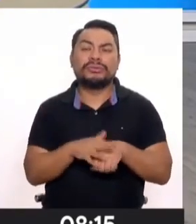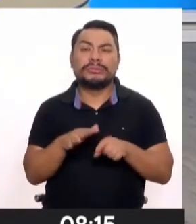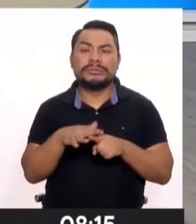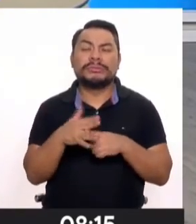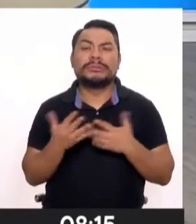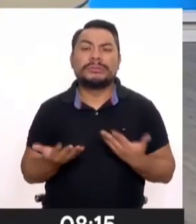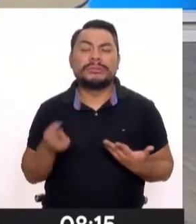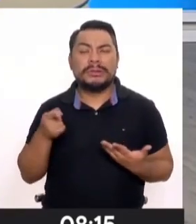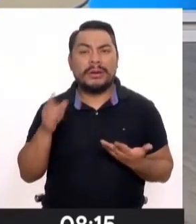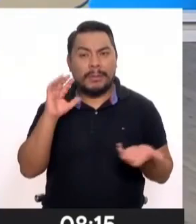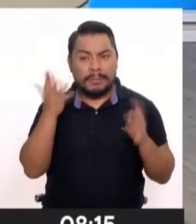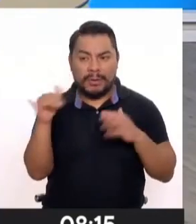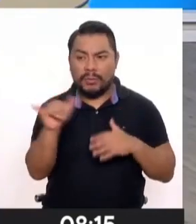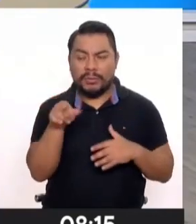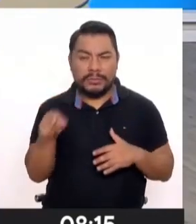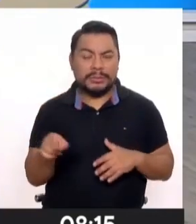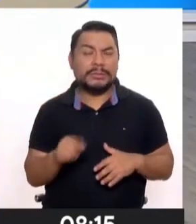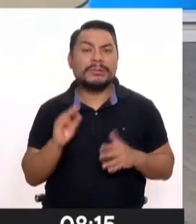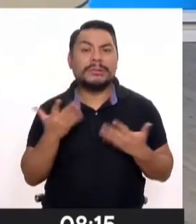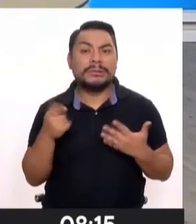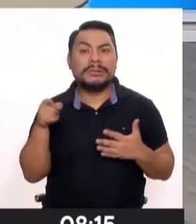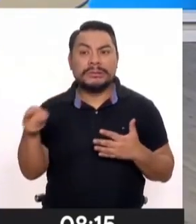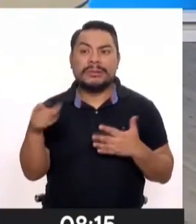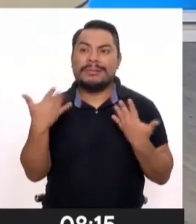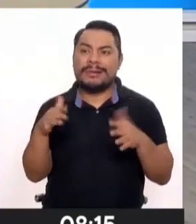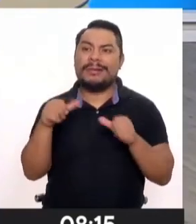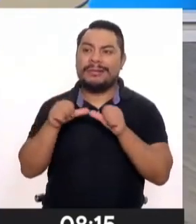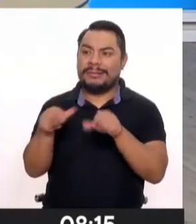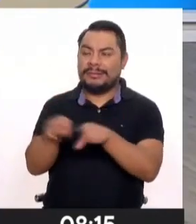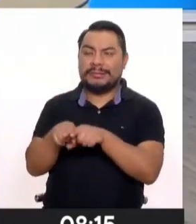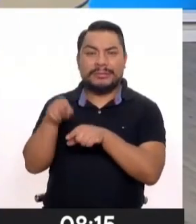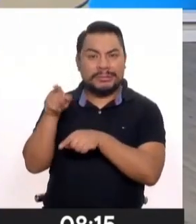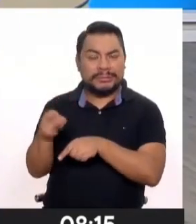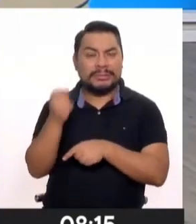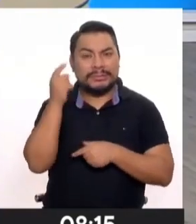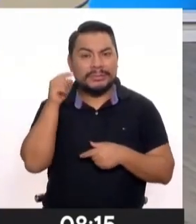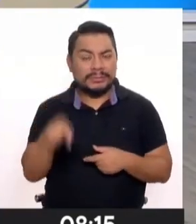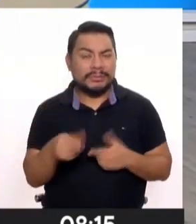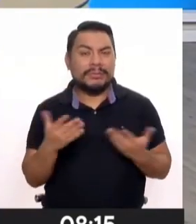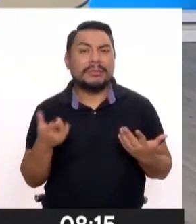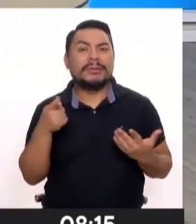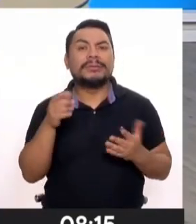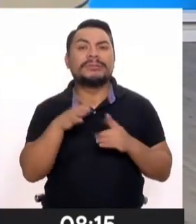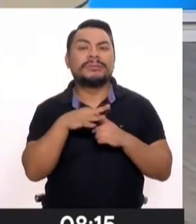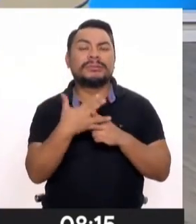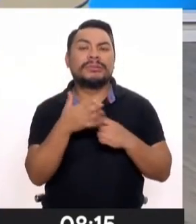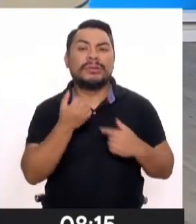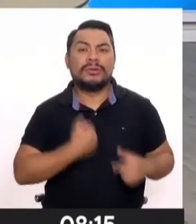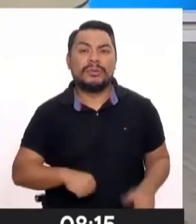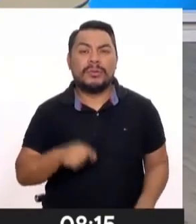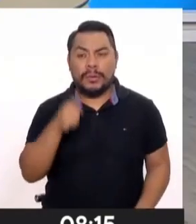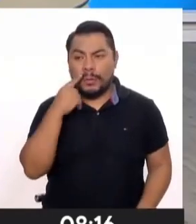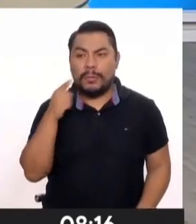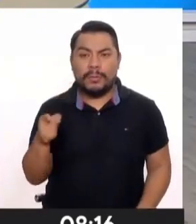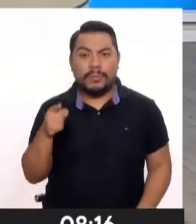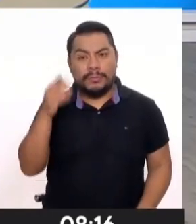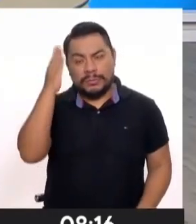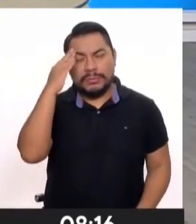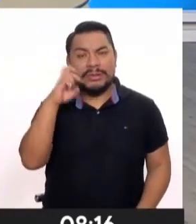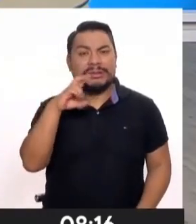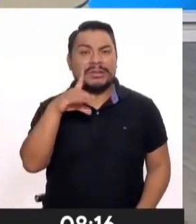parecidas. Hay un precedente que se marca, entiendo también, a partir de la situación de los hijos del productor.